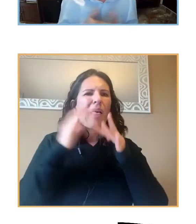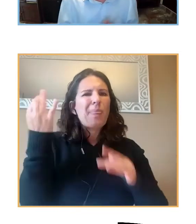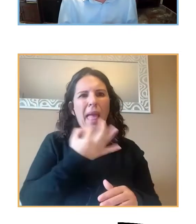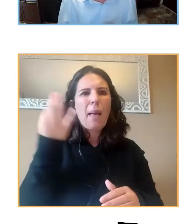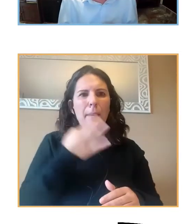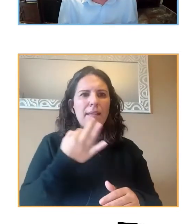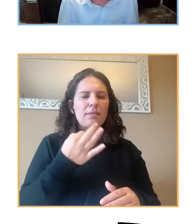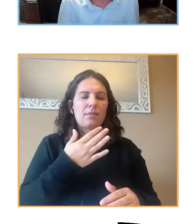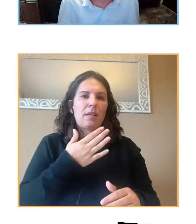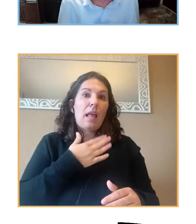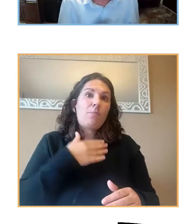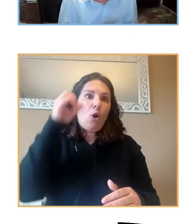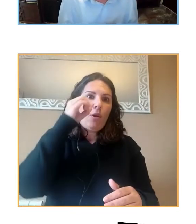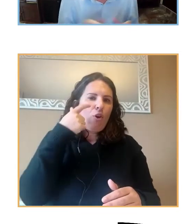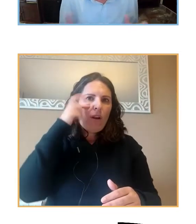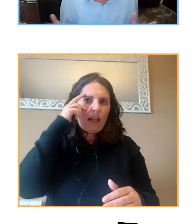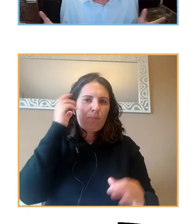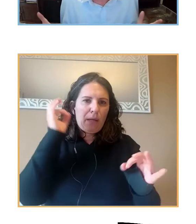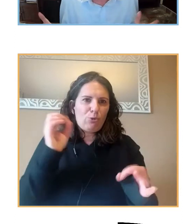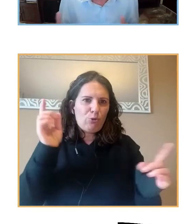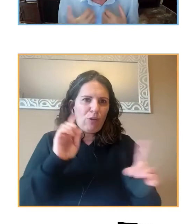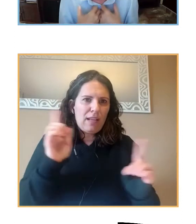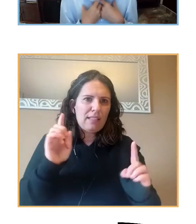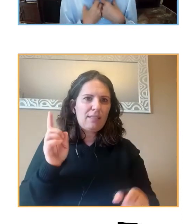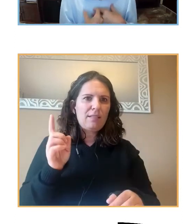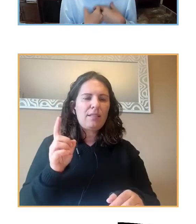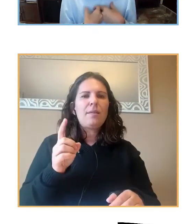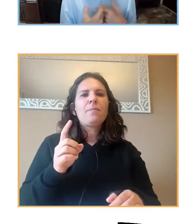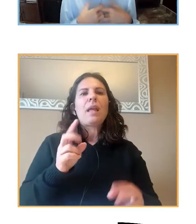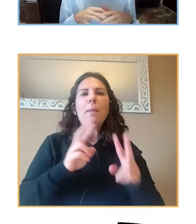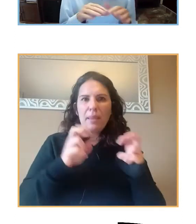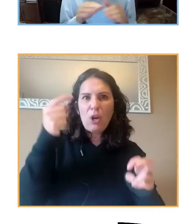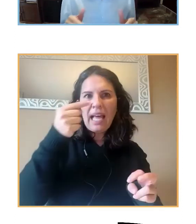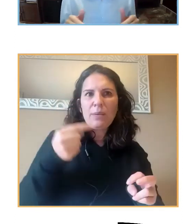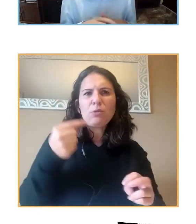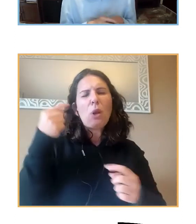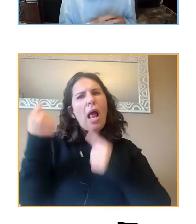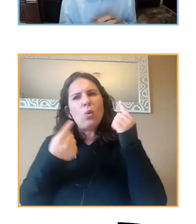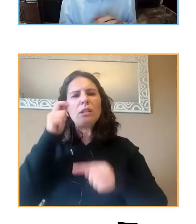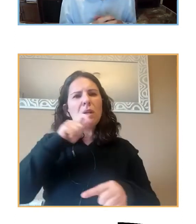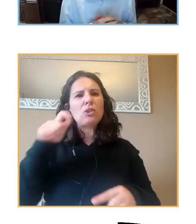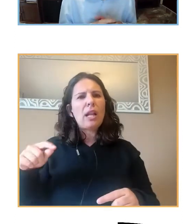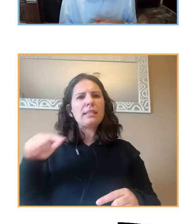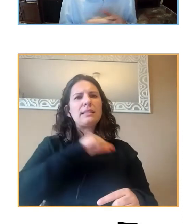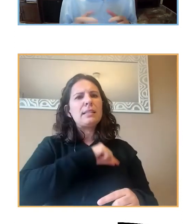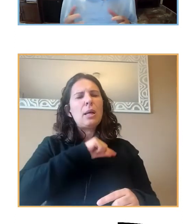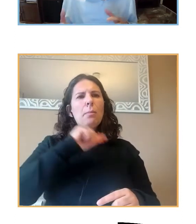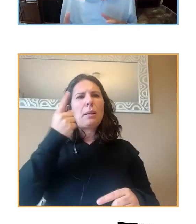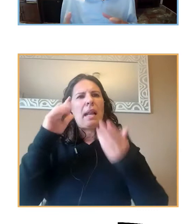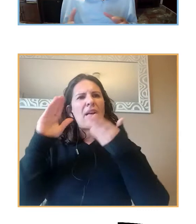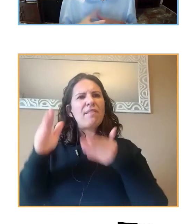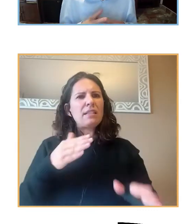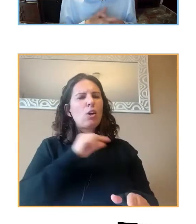en mi modo de ver, que no soy experto en la materia, en principio negativos, pero emocionalmente para ellos durante una primera fase se vieron